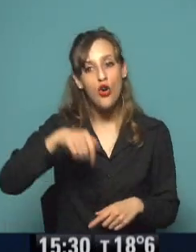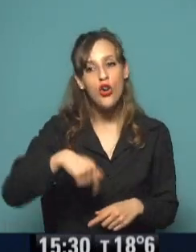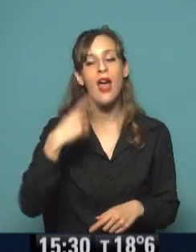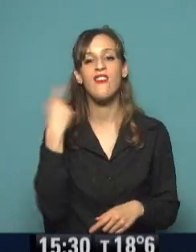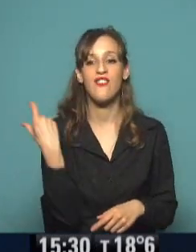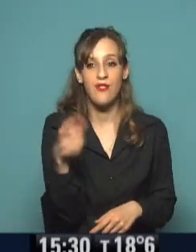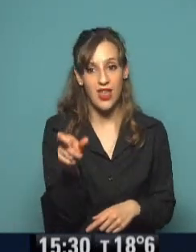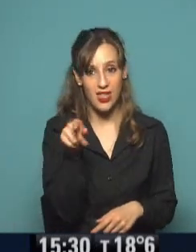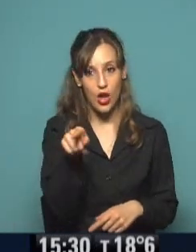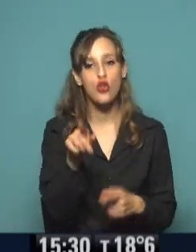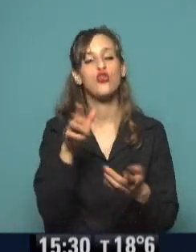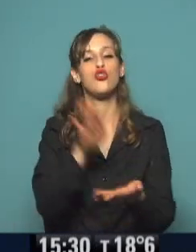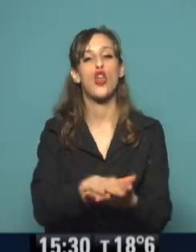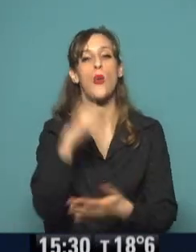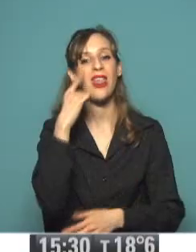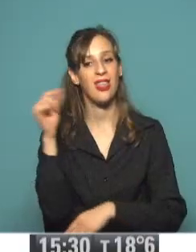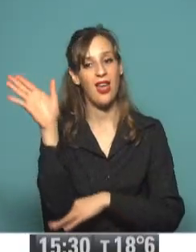video sobre el Día de la Bandera.